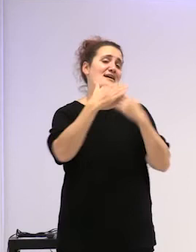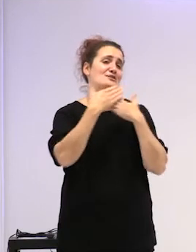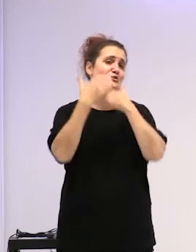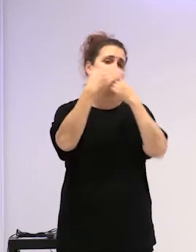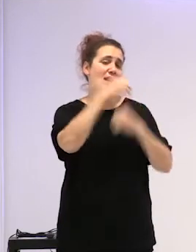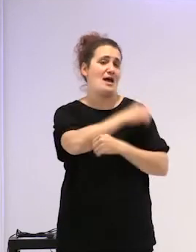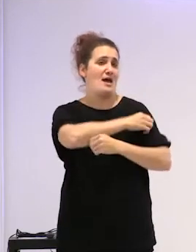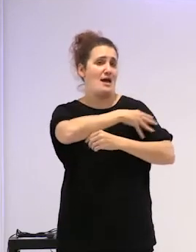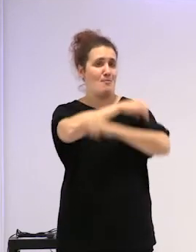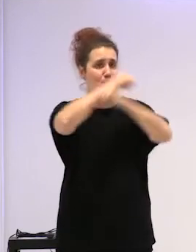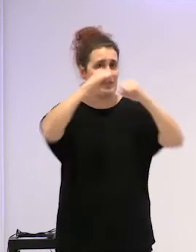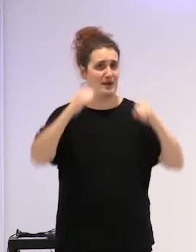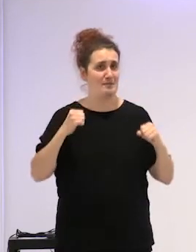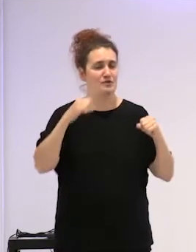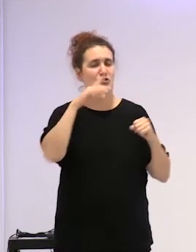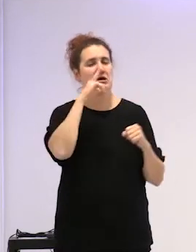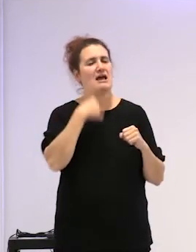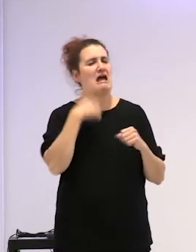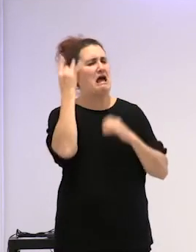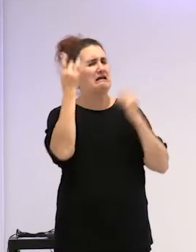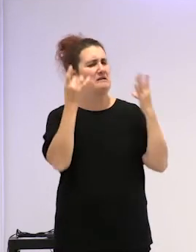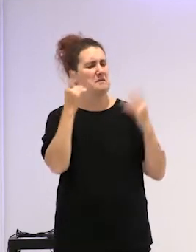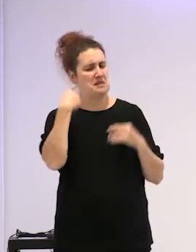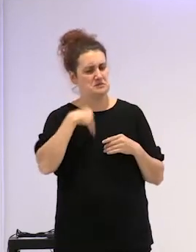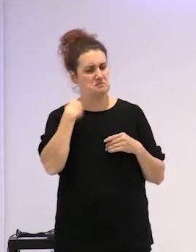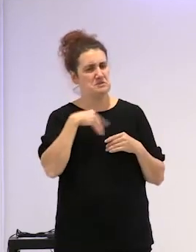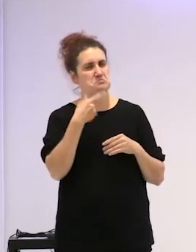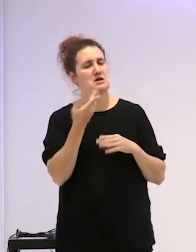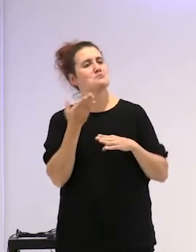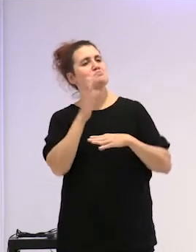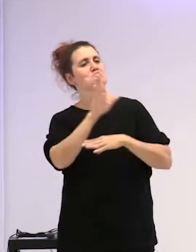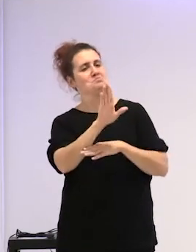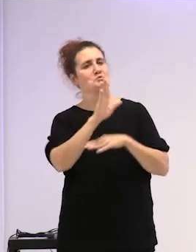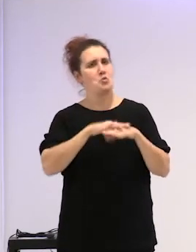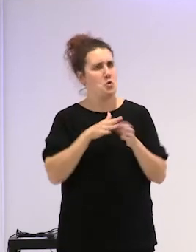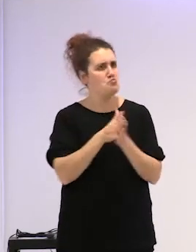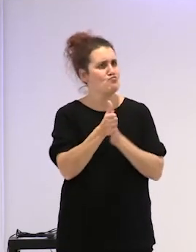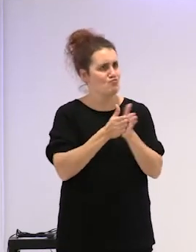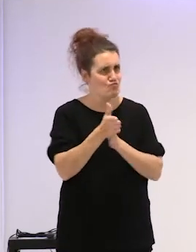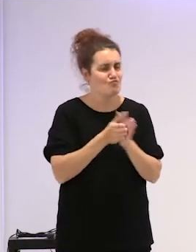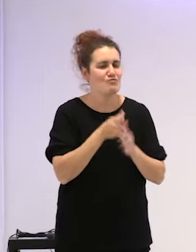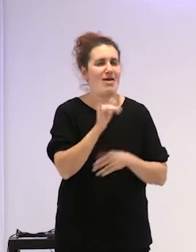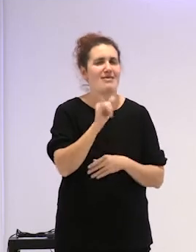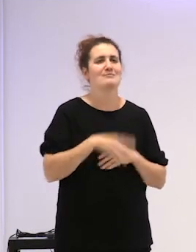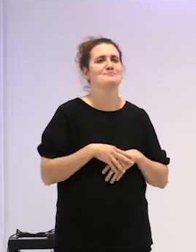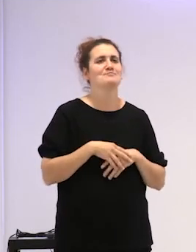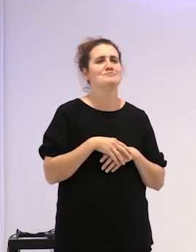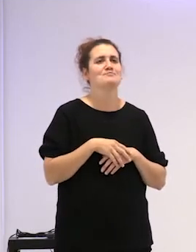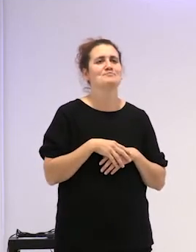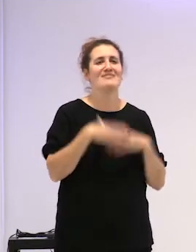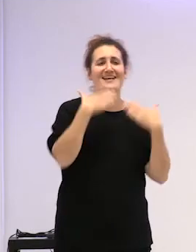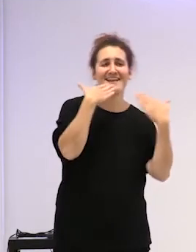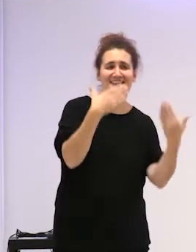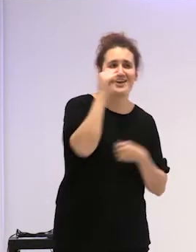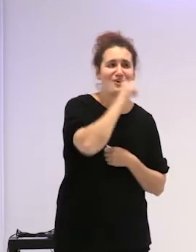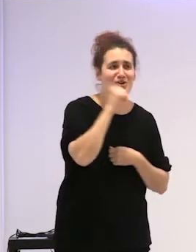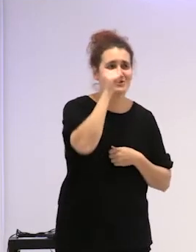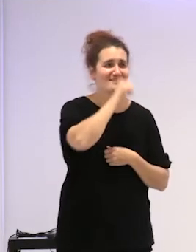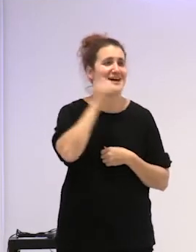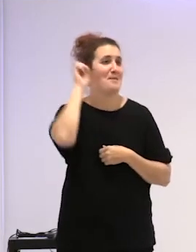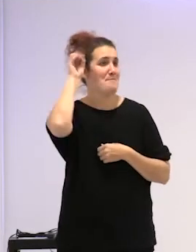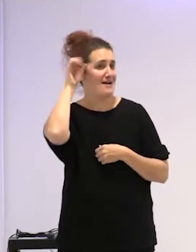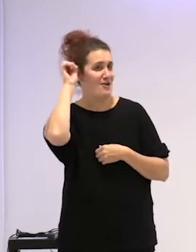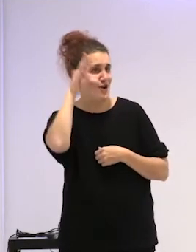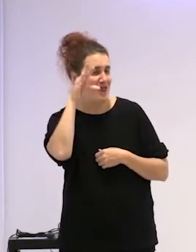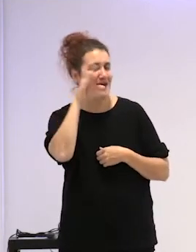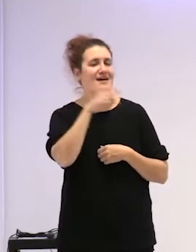nos plantea estas actividades tan motivadoras. Mil gracias a Rosa y a Mariela que